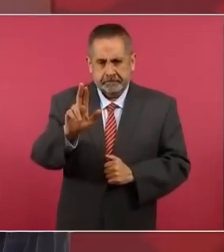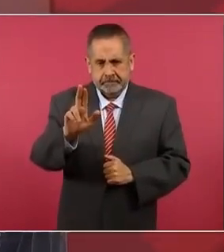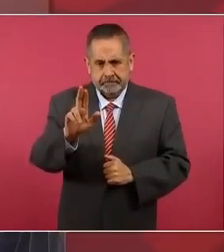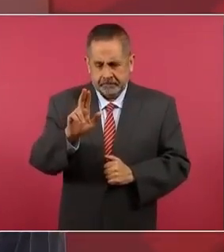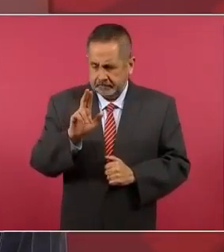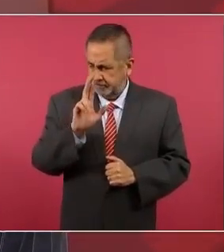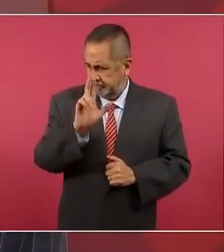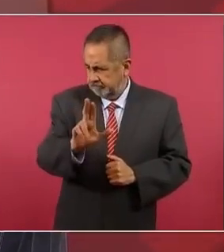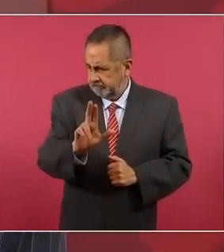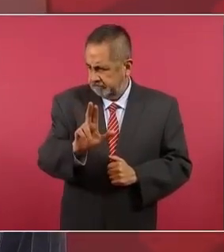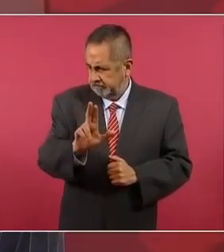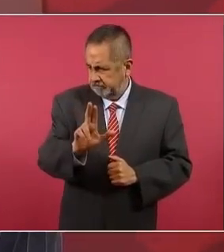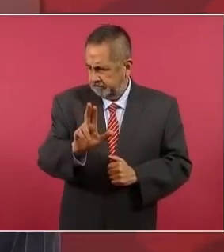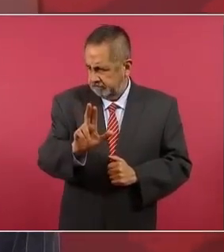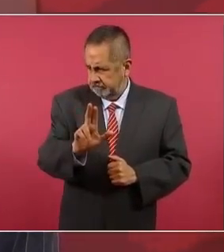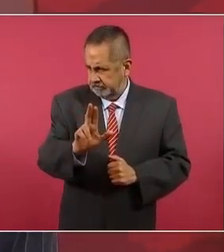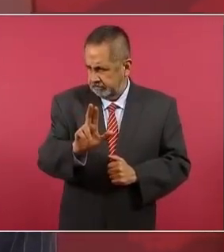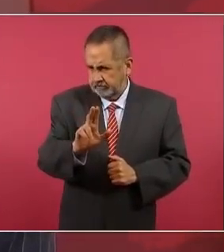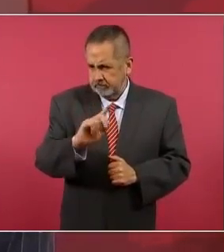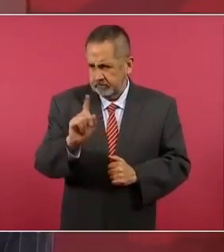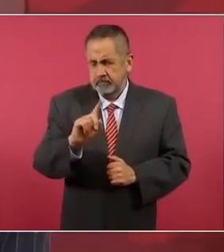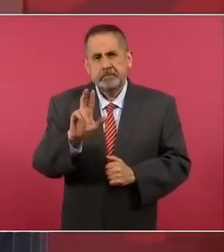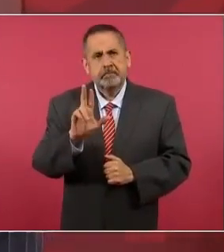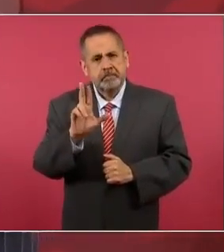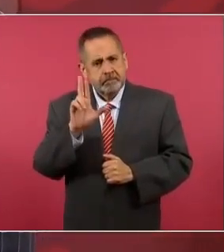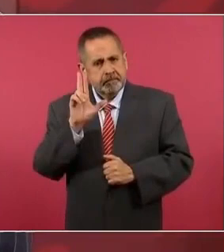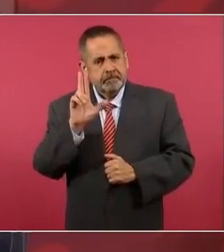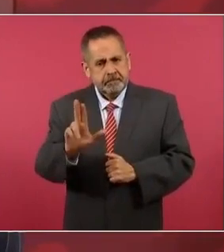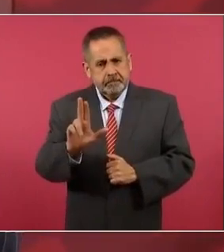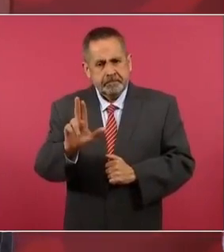martes que viene, no, el siguiente,